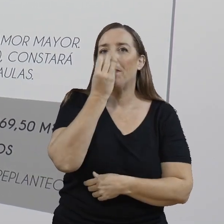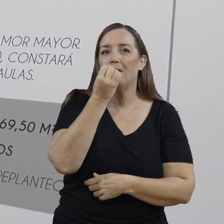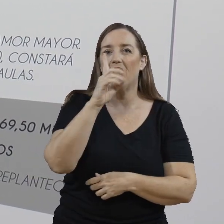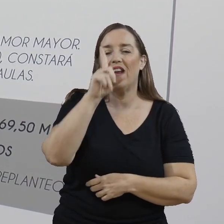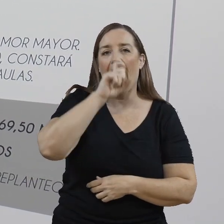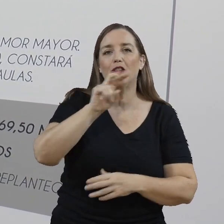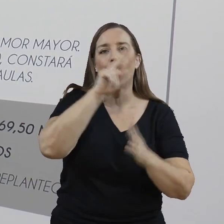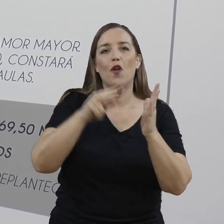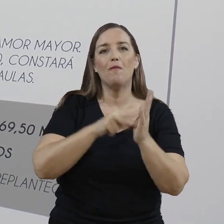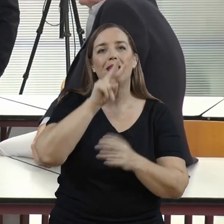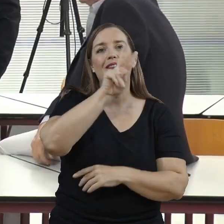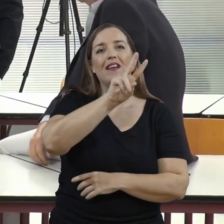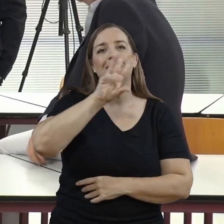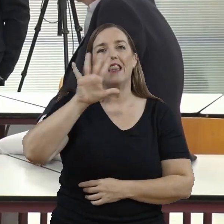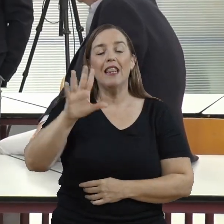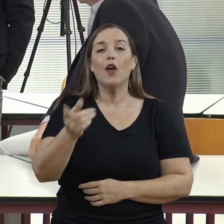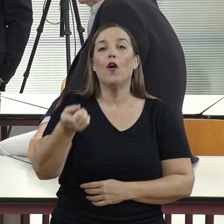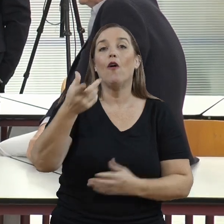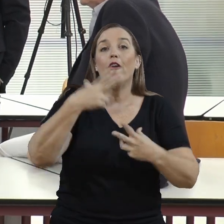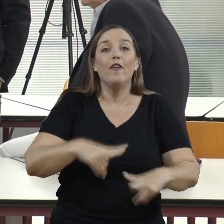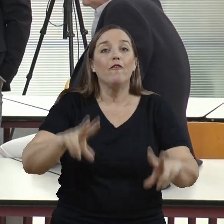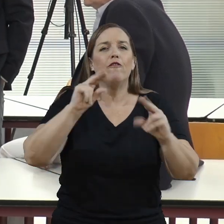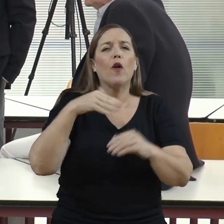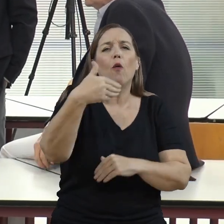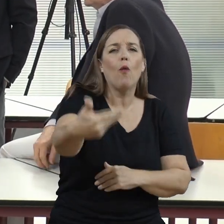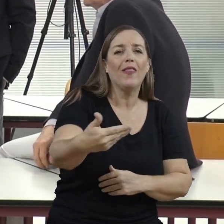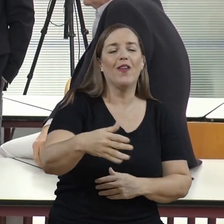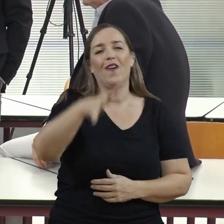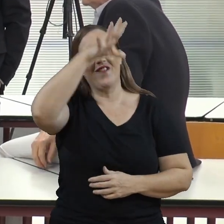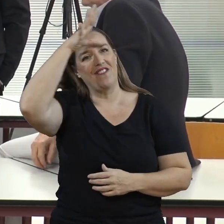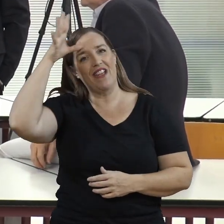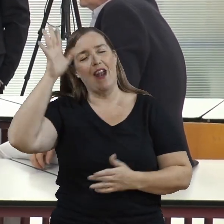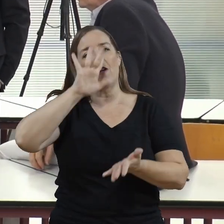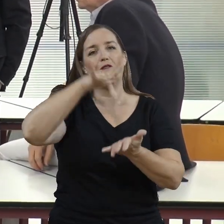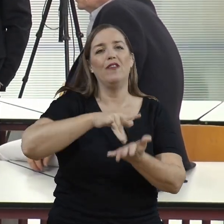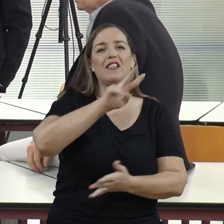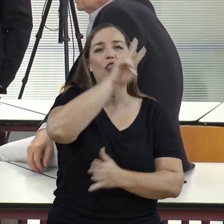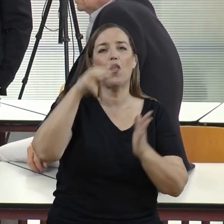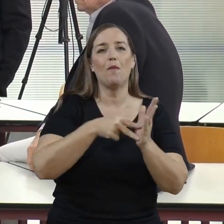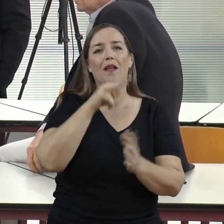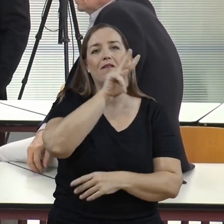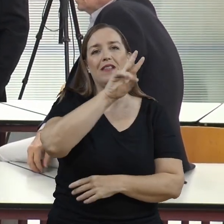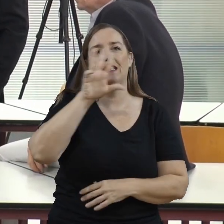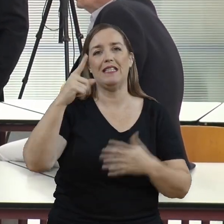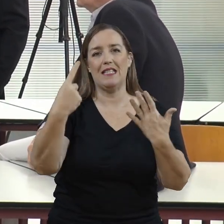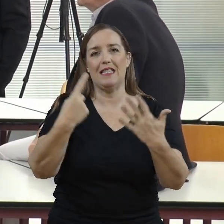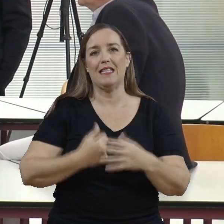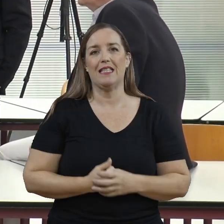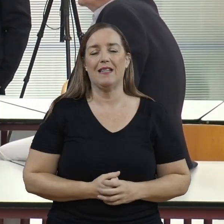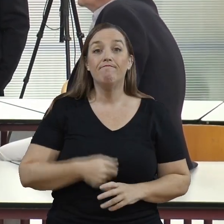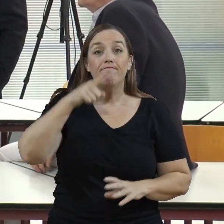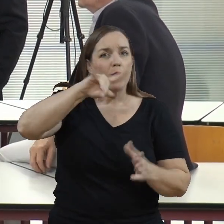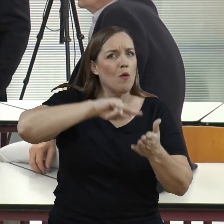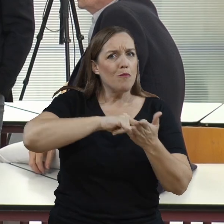La primera piedra se pondrá en la primavera de 2025 y el edificio estará ejecutado para el verano de 2026.